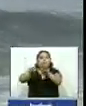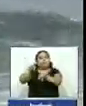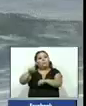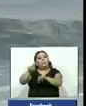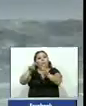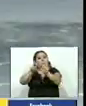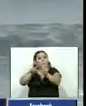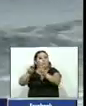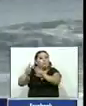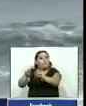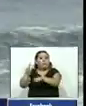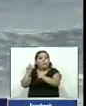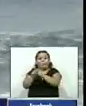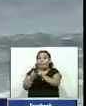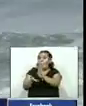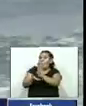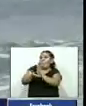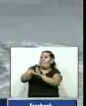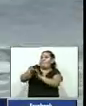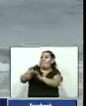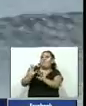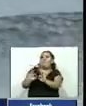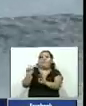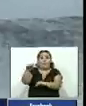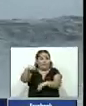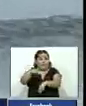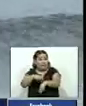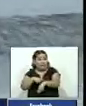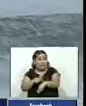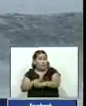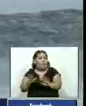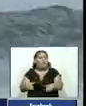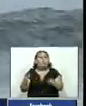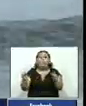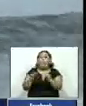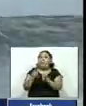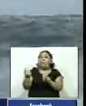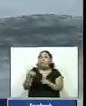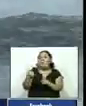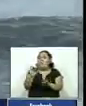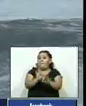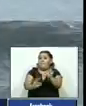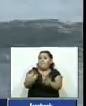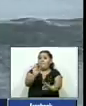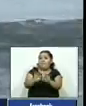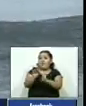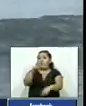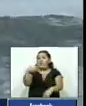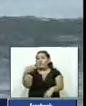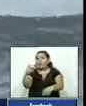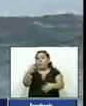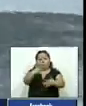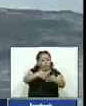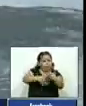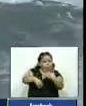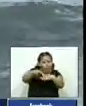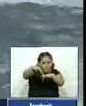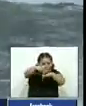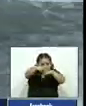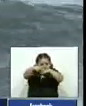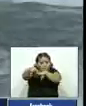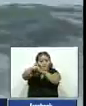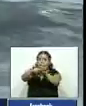puntos la cantidad más alta registrada hasta el momento y con el único 10 perfecto con una ola conseguida en el tercer